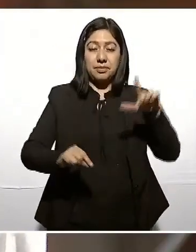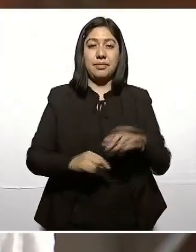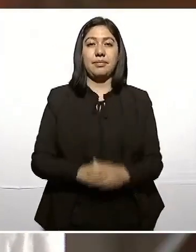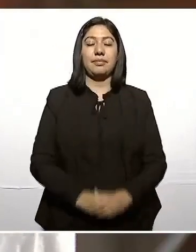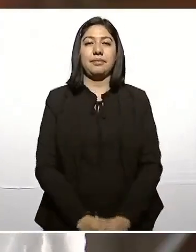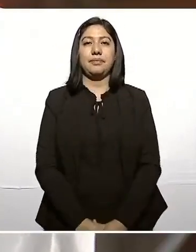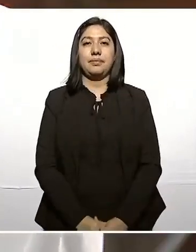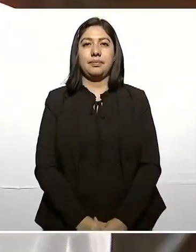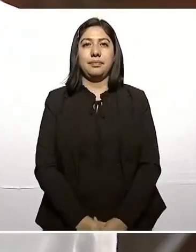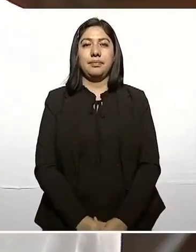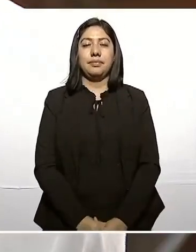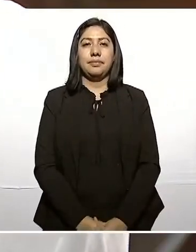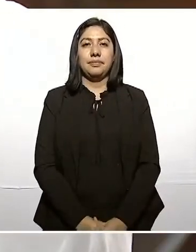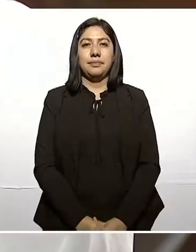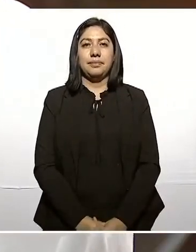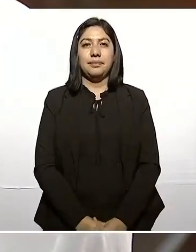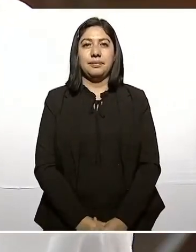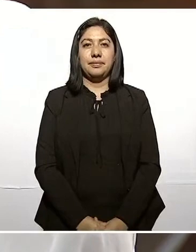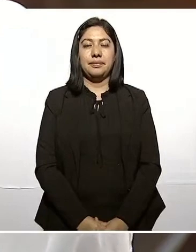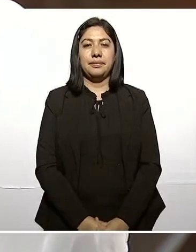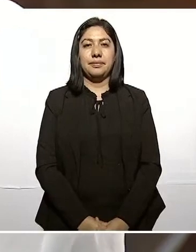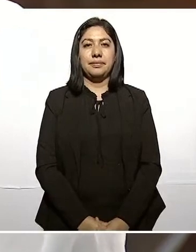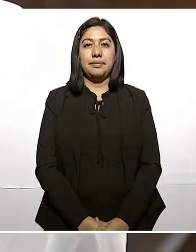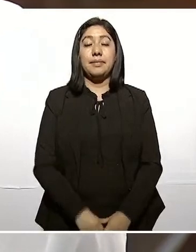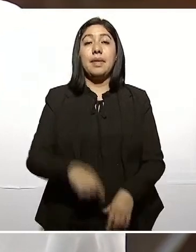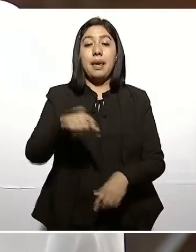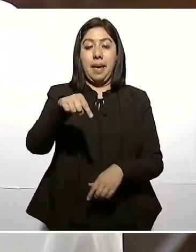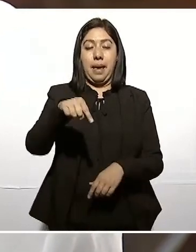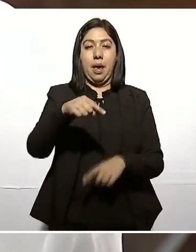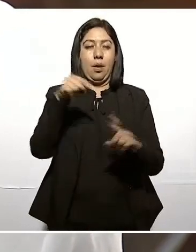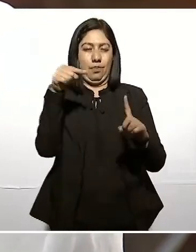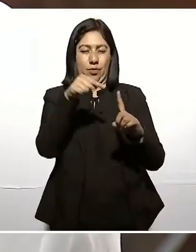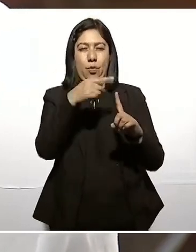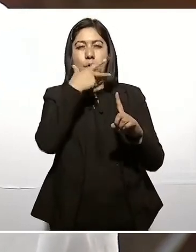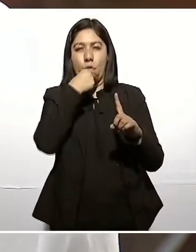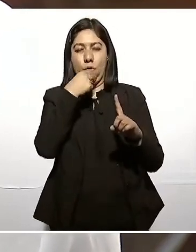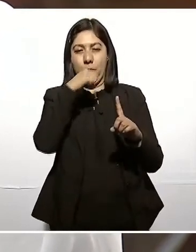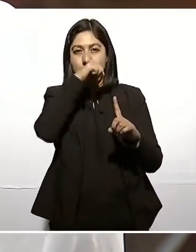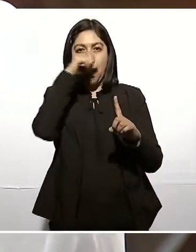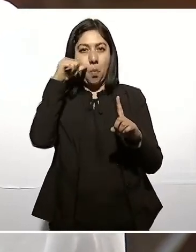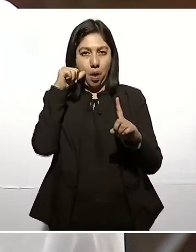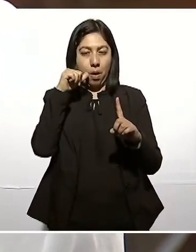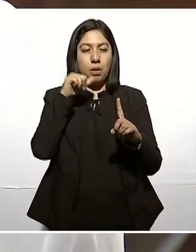aquí Juárez después